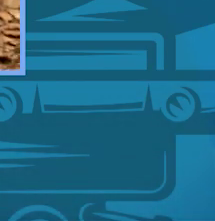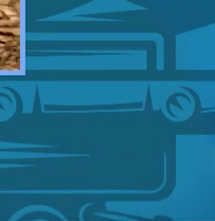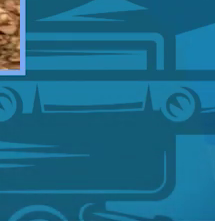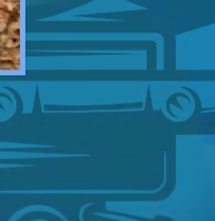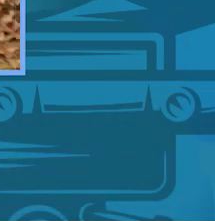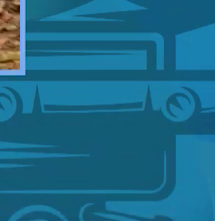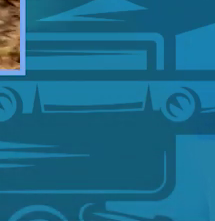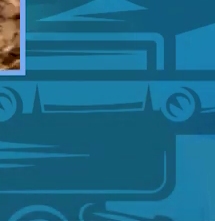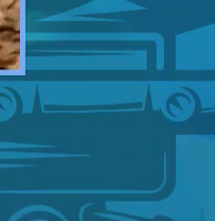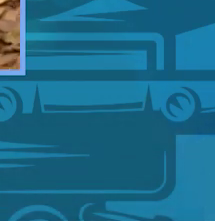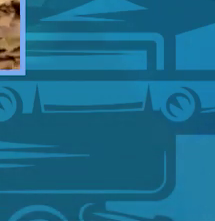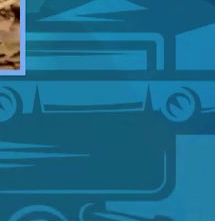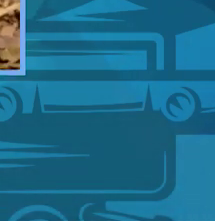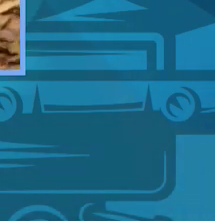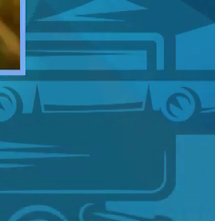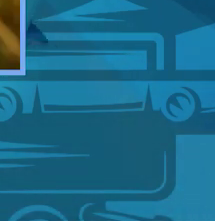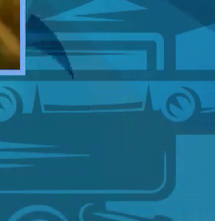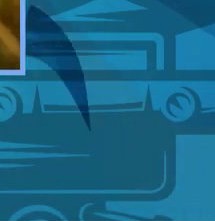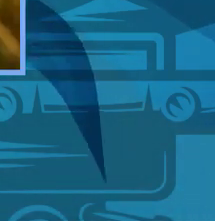¡Gracias! ¡Gracias! ¡Gracias!